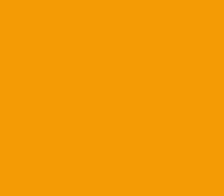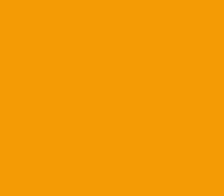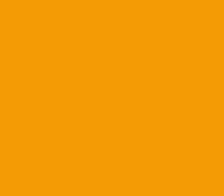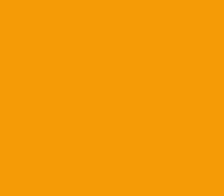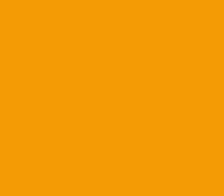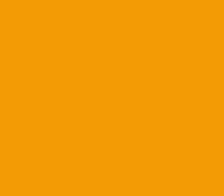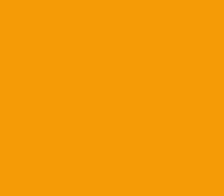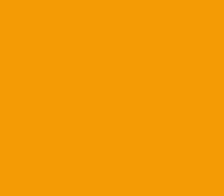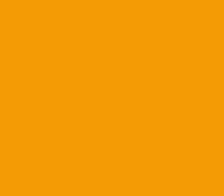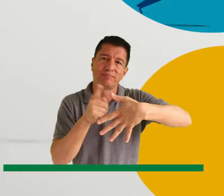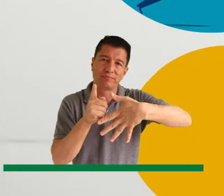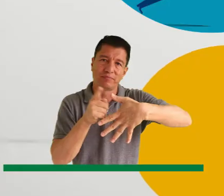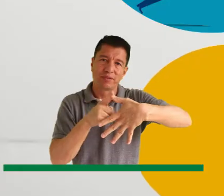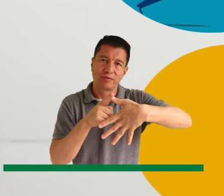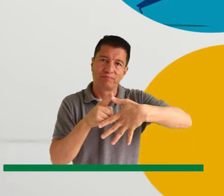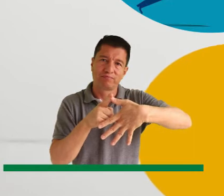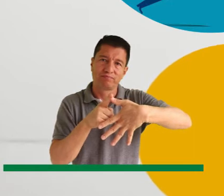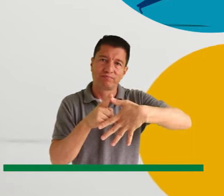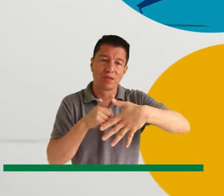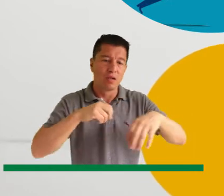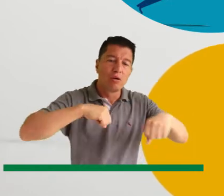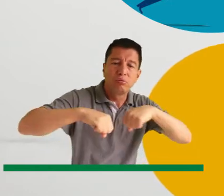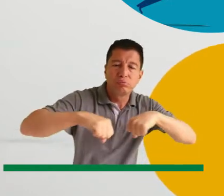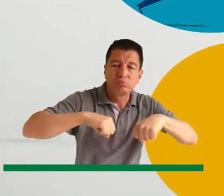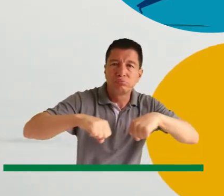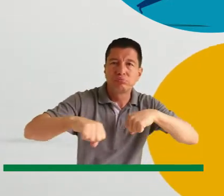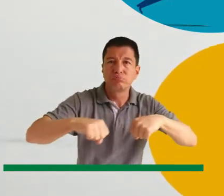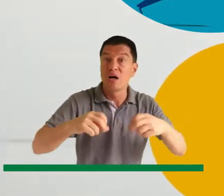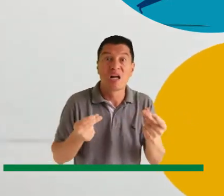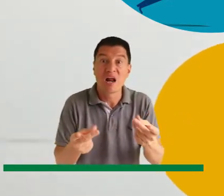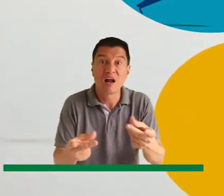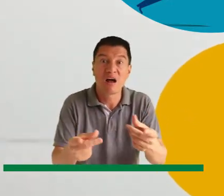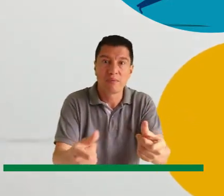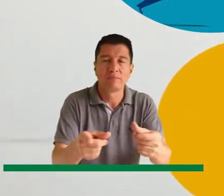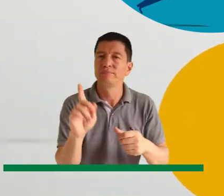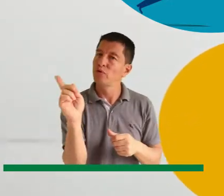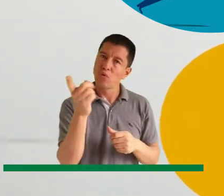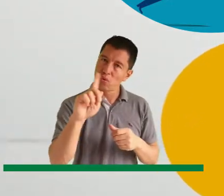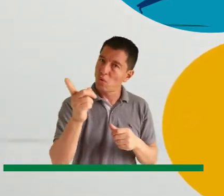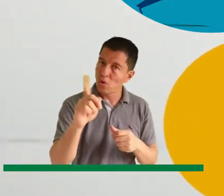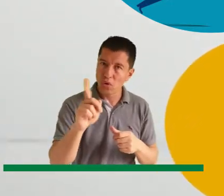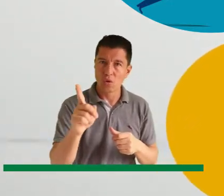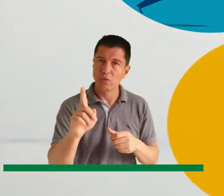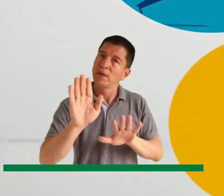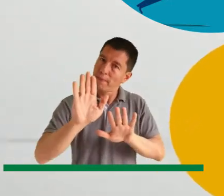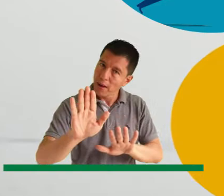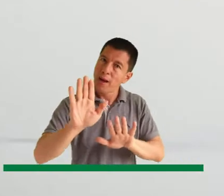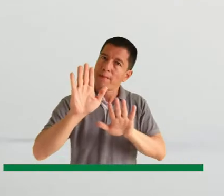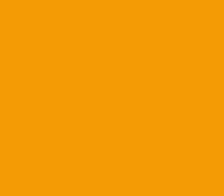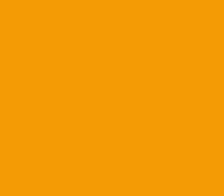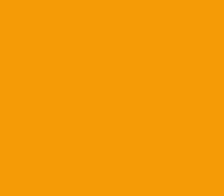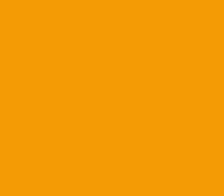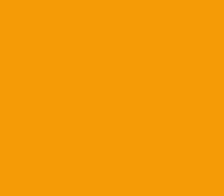Primero, no realices acciones o tareas de forma apresurada. Tómate el tiempo que sea necesario para hacerlas.